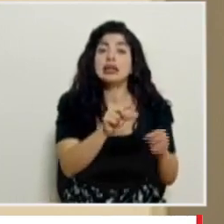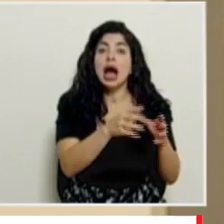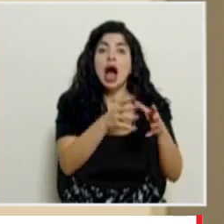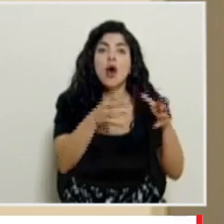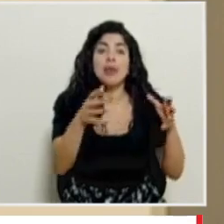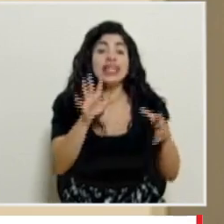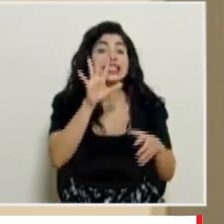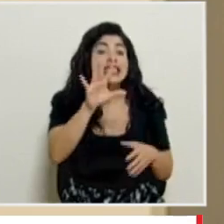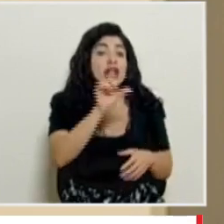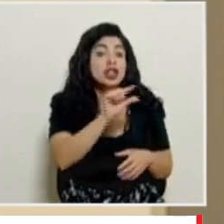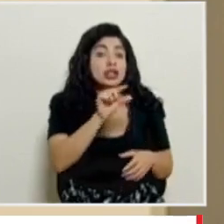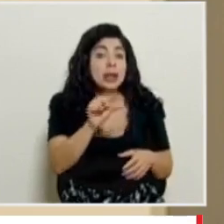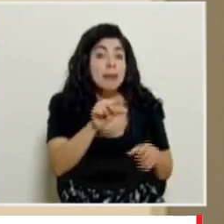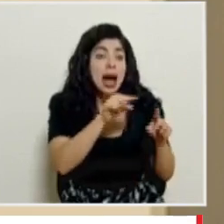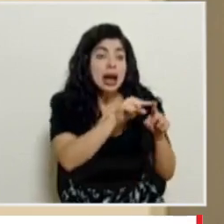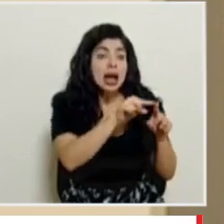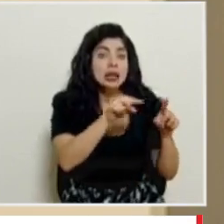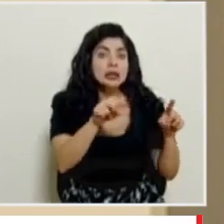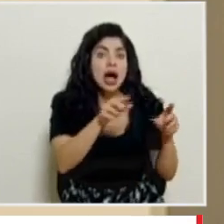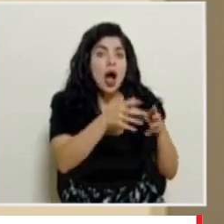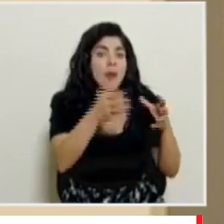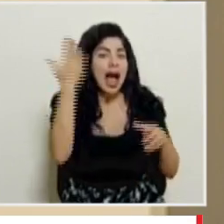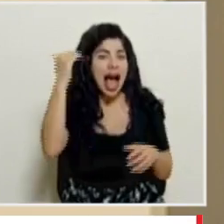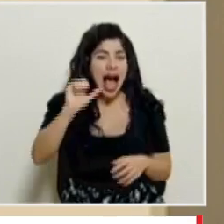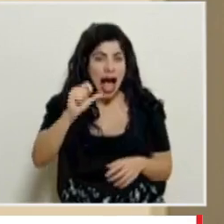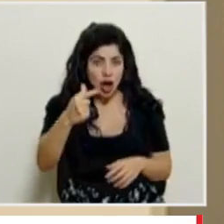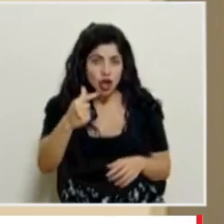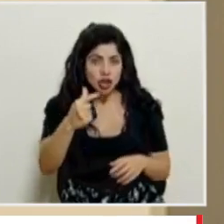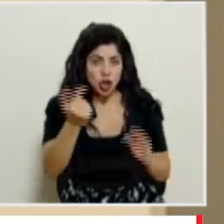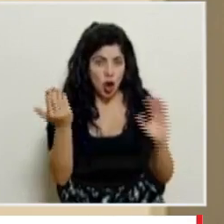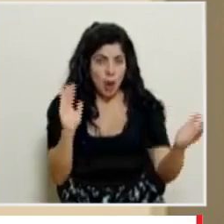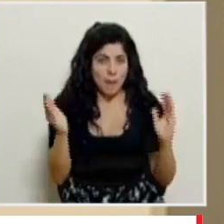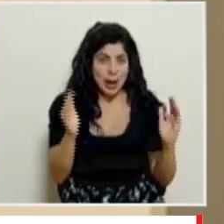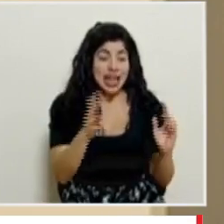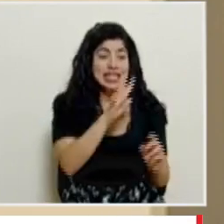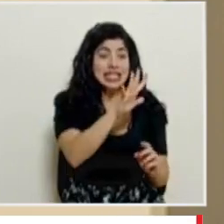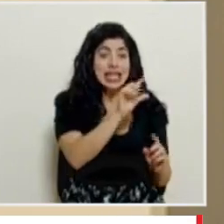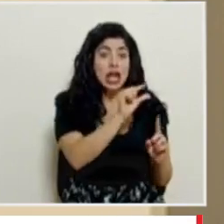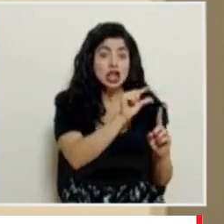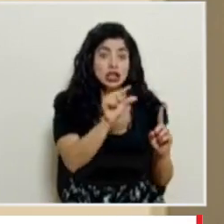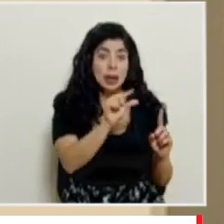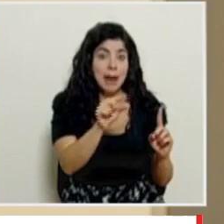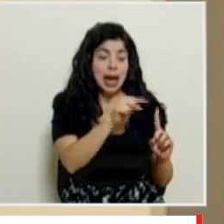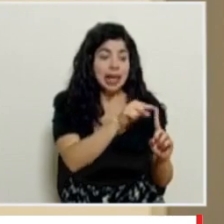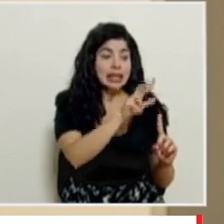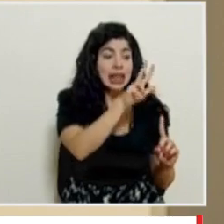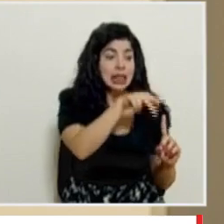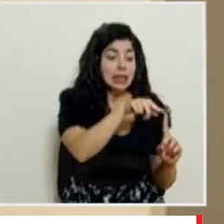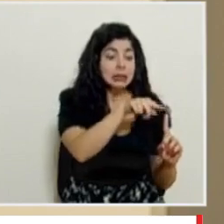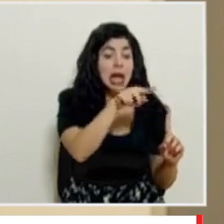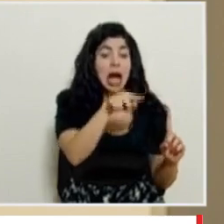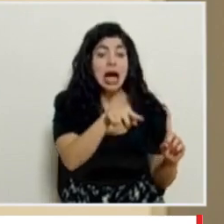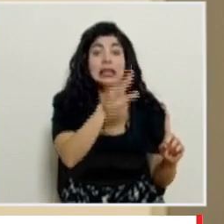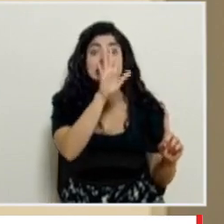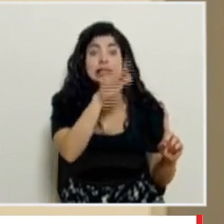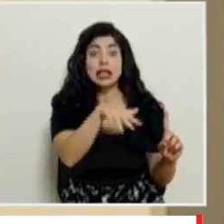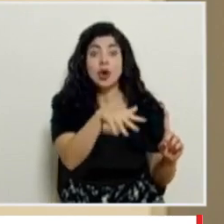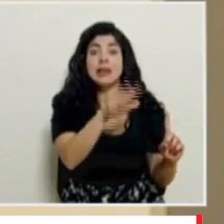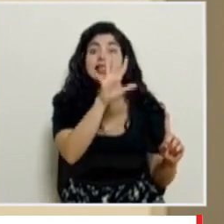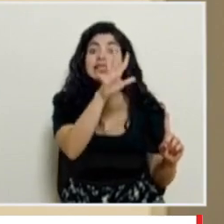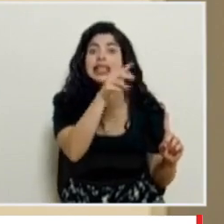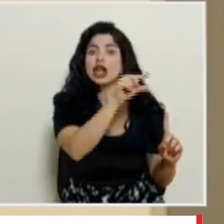Cinco semanas. Nos tomó en agosto del año pasado pasar entre 3.000 y 5.000 casos